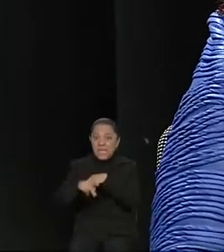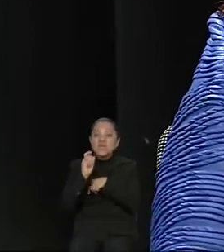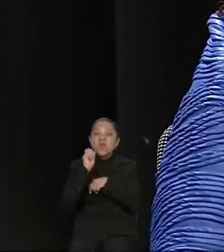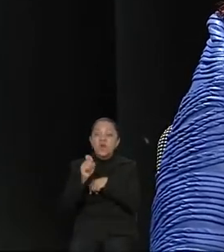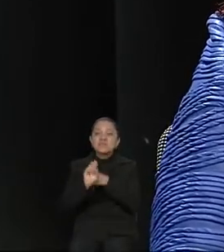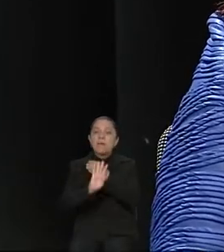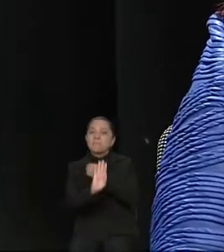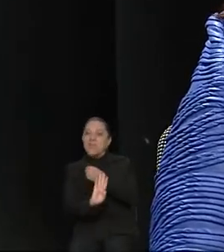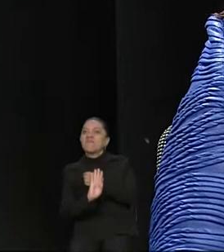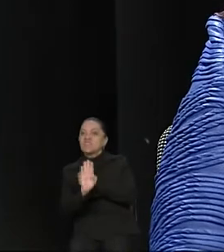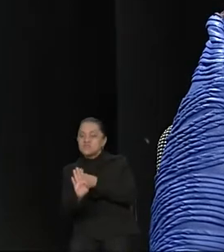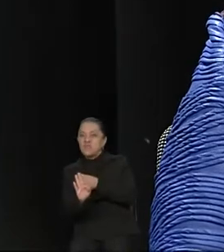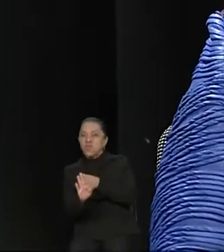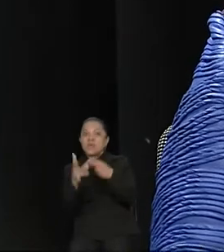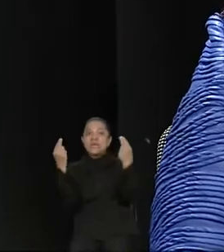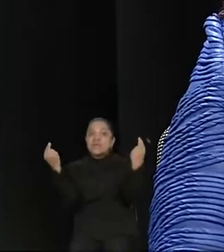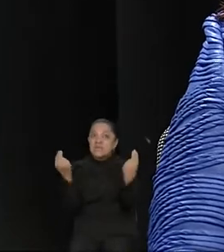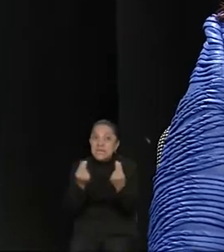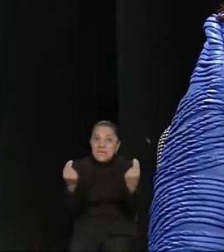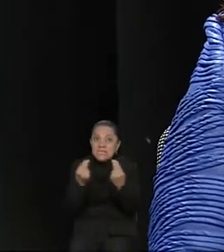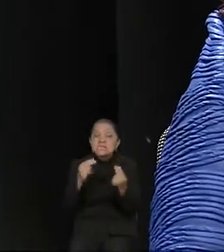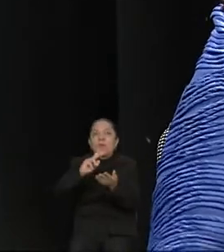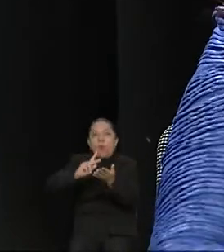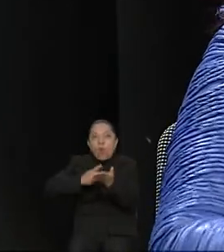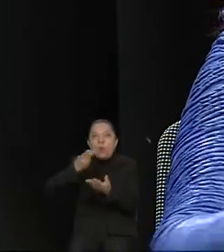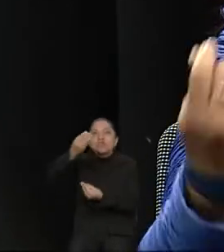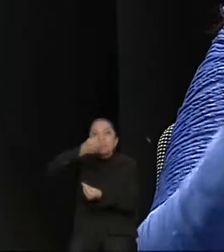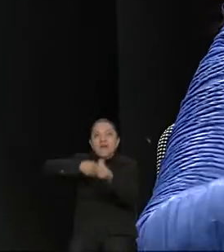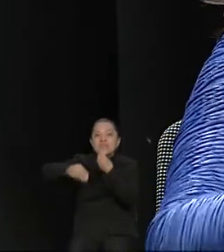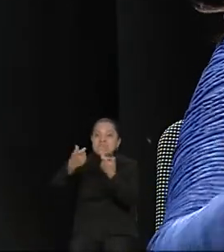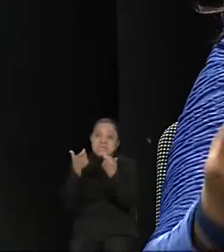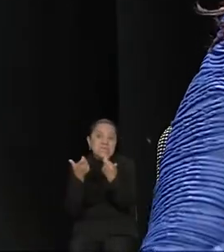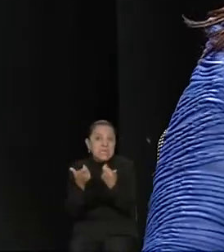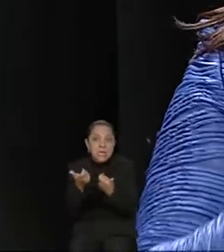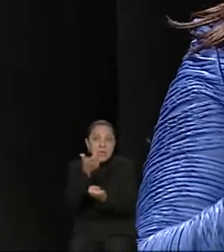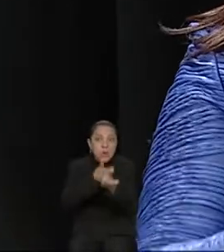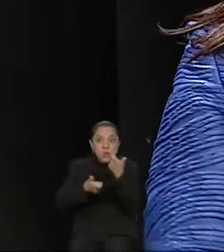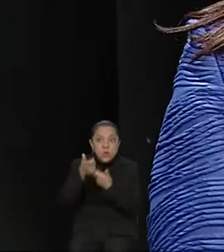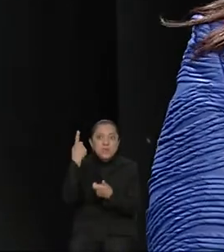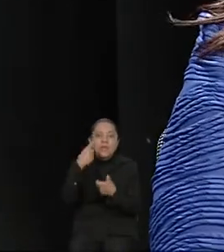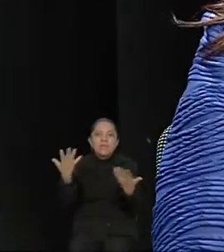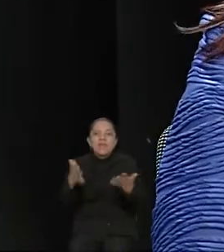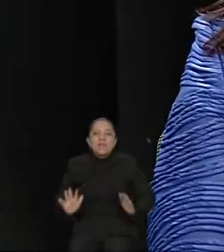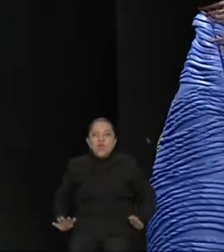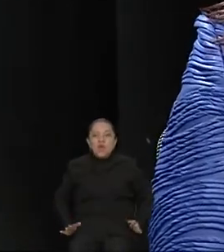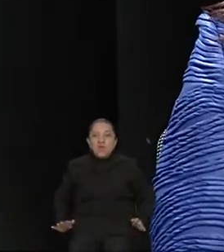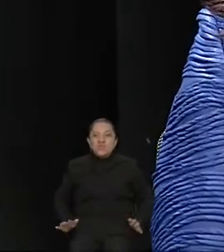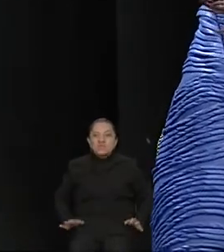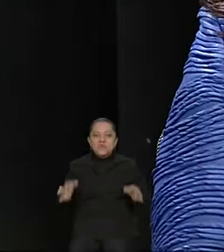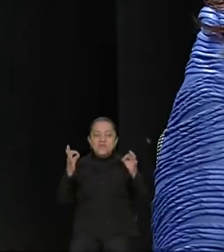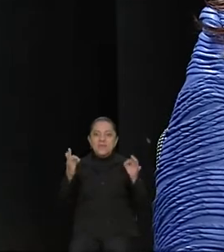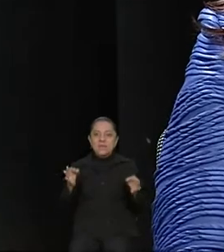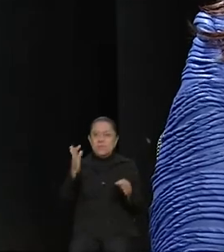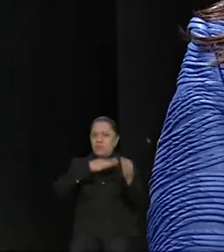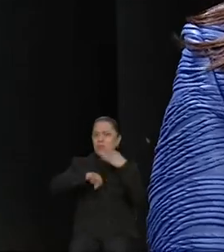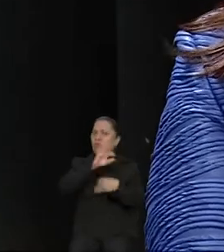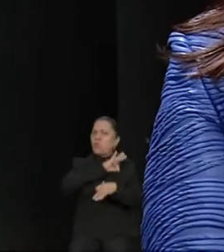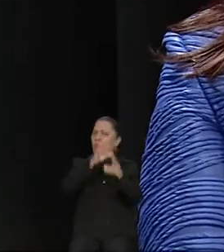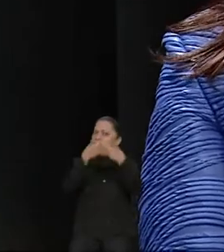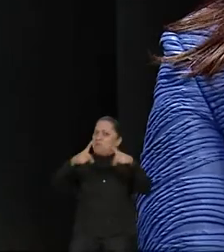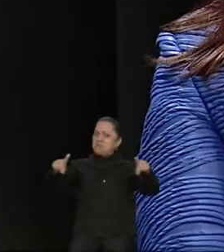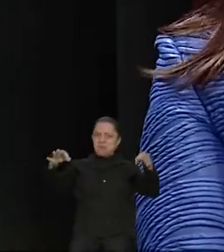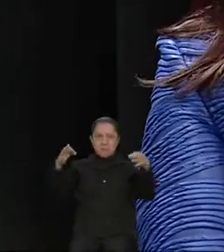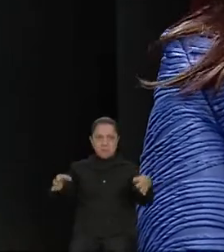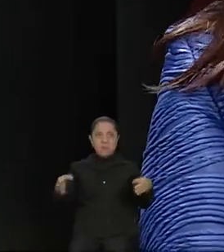Necesitamos reactivar la economía para generar condiciones adecuadas para que todos puedan desarrollarse. Necesitamos